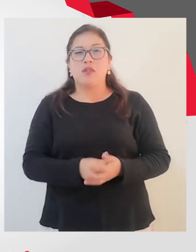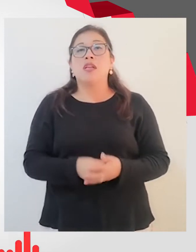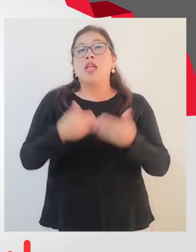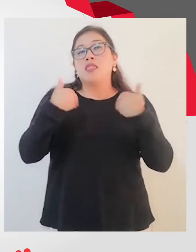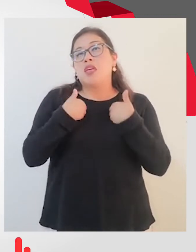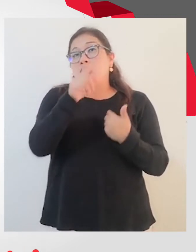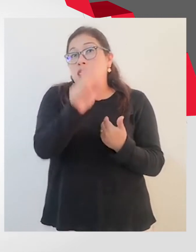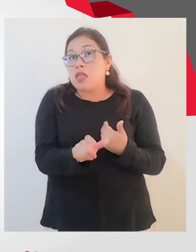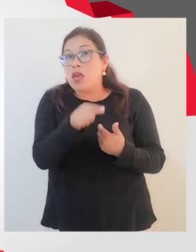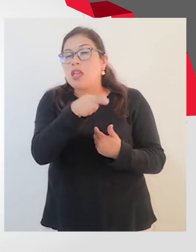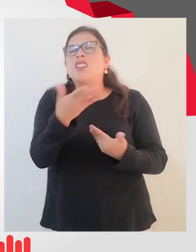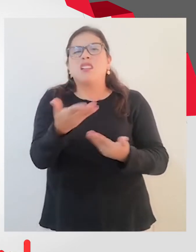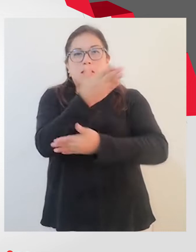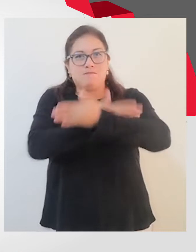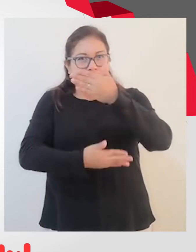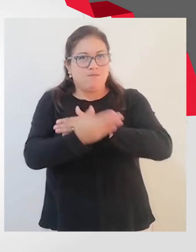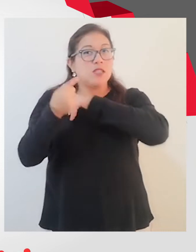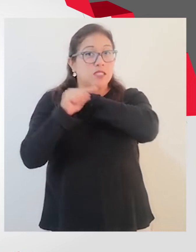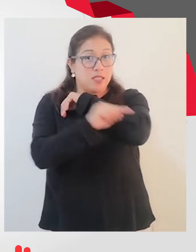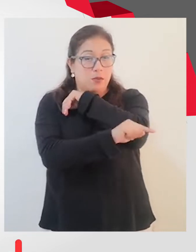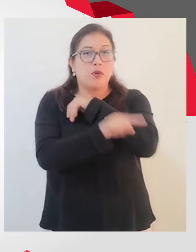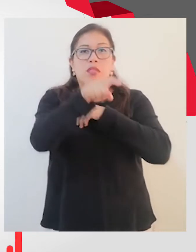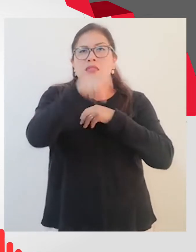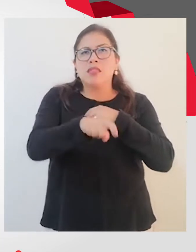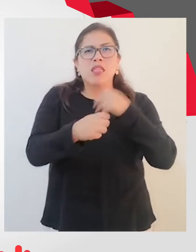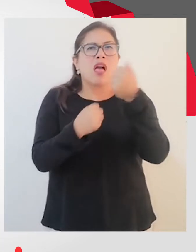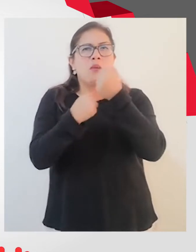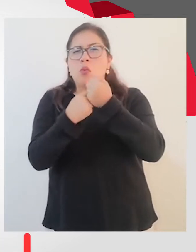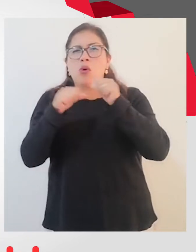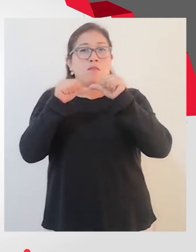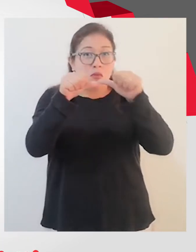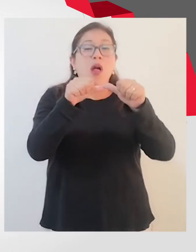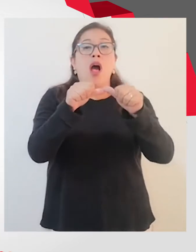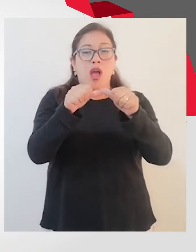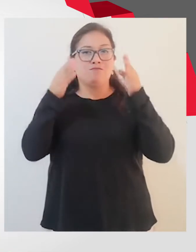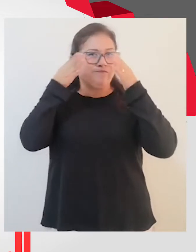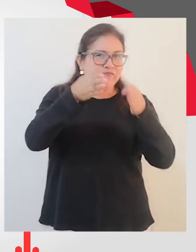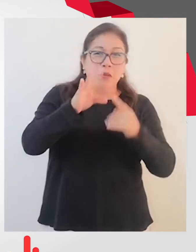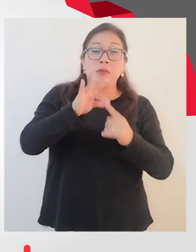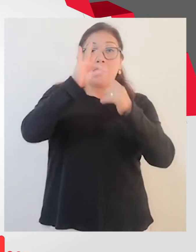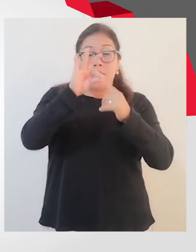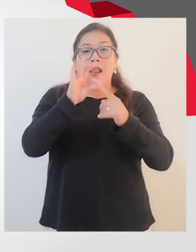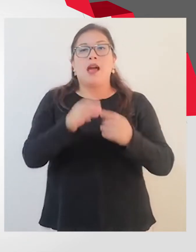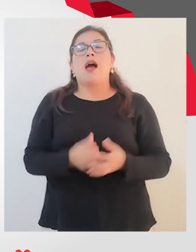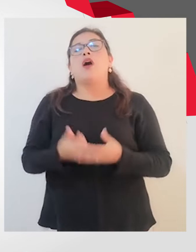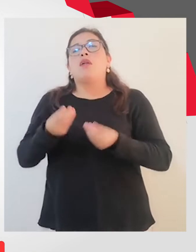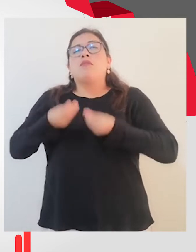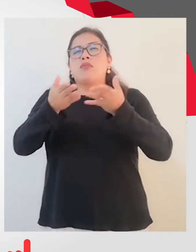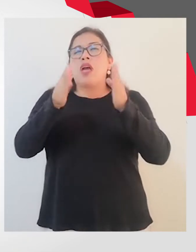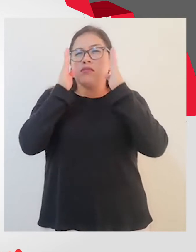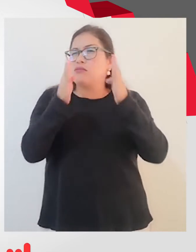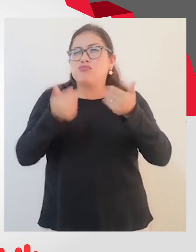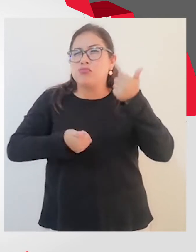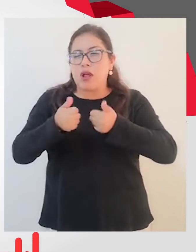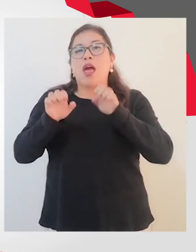tienen una condición de discapacidad severa y que requieren apoyos permanentes y especializados. El tipo de atención que se